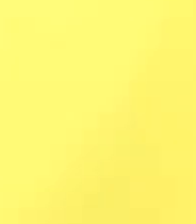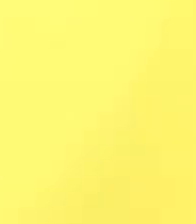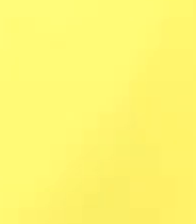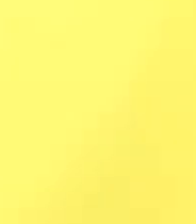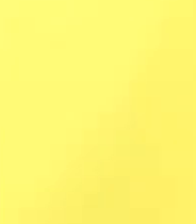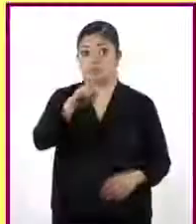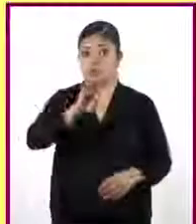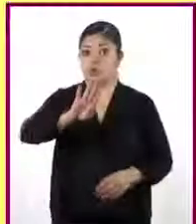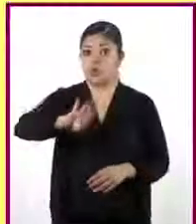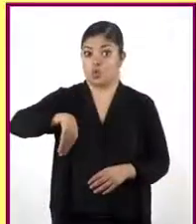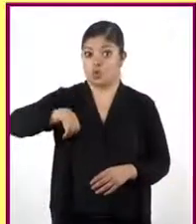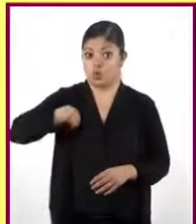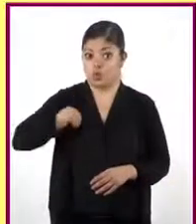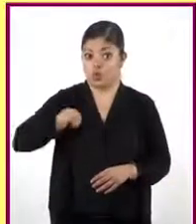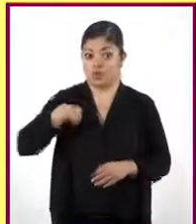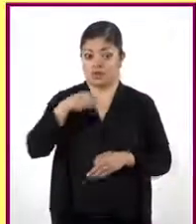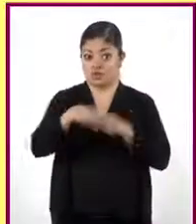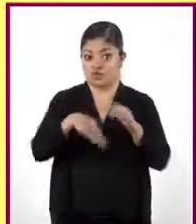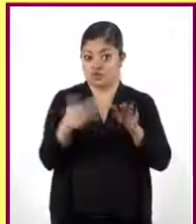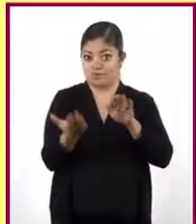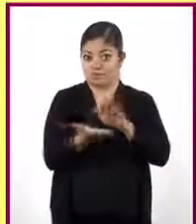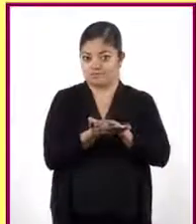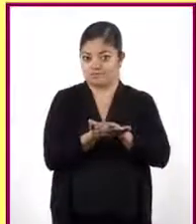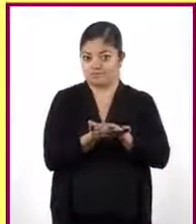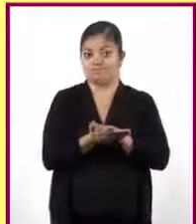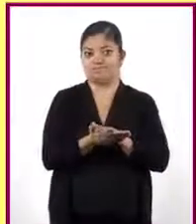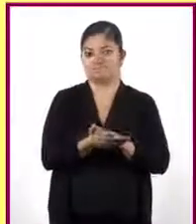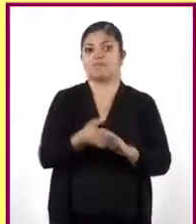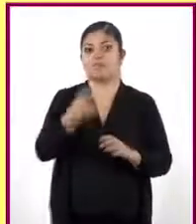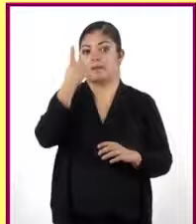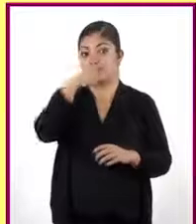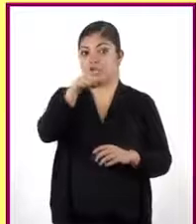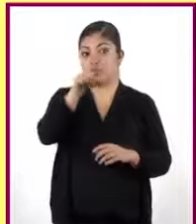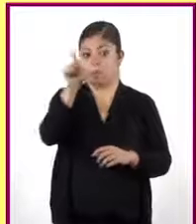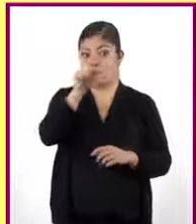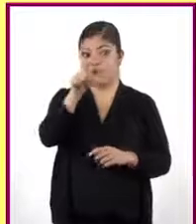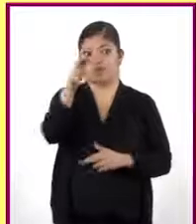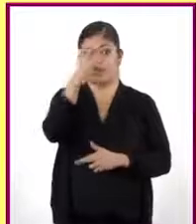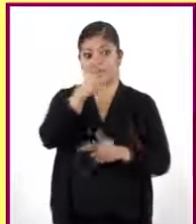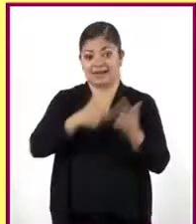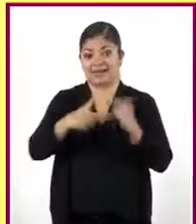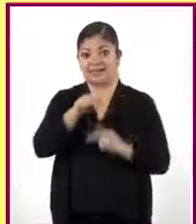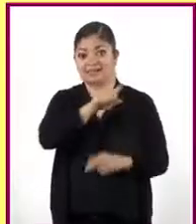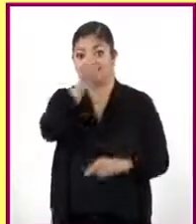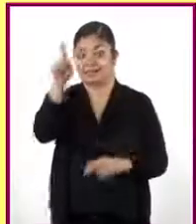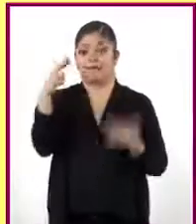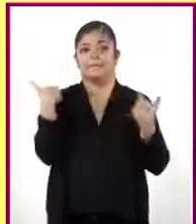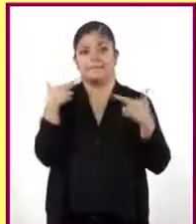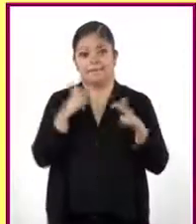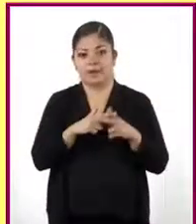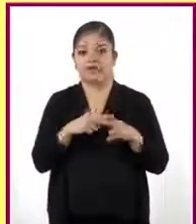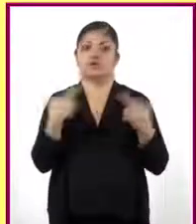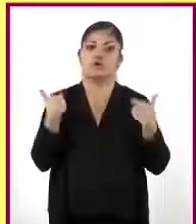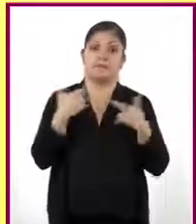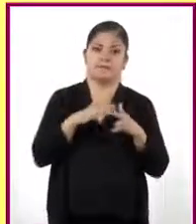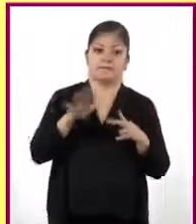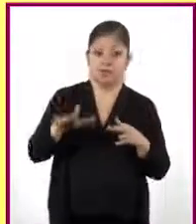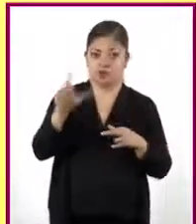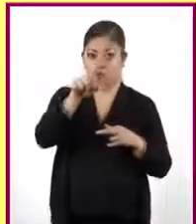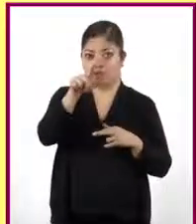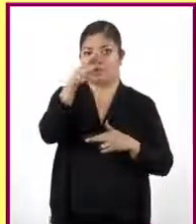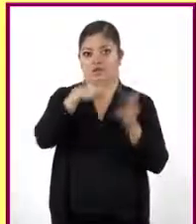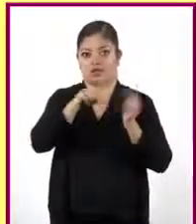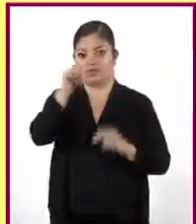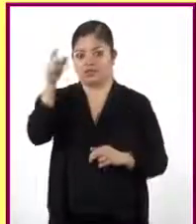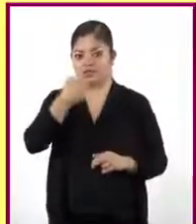Guarden todos sus productos de esta sesión en su carpeta de experiencias para que puedan retomarlos con su maestra o maestro cuando regresen a